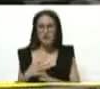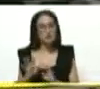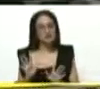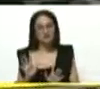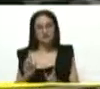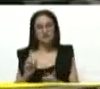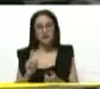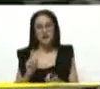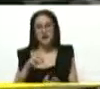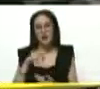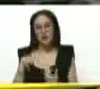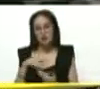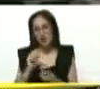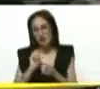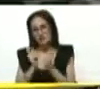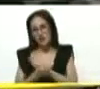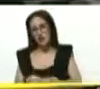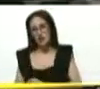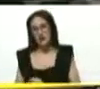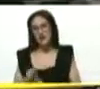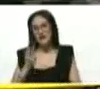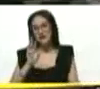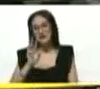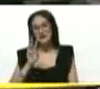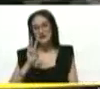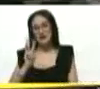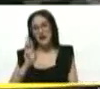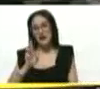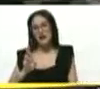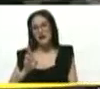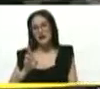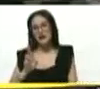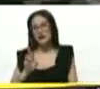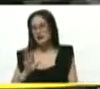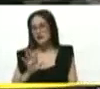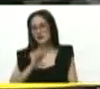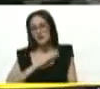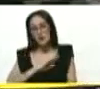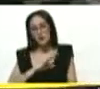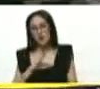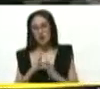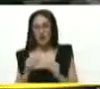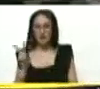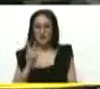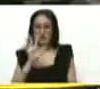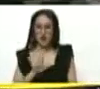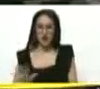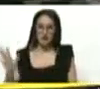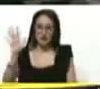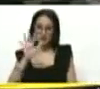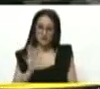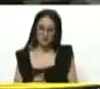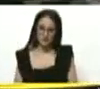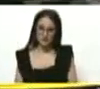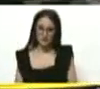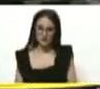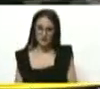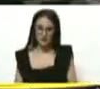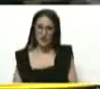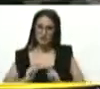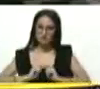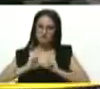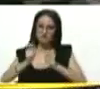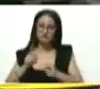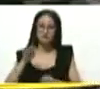Revolucionar, revolucionar. Las 3R.net le pertenecen a todos los venezolanos. A todas las venezolanos. Y así se las entregamos.